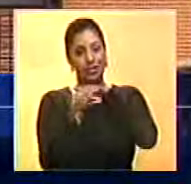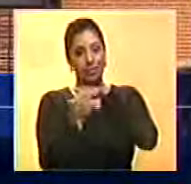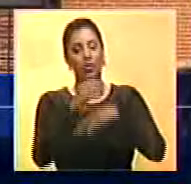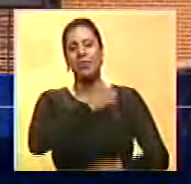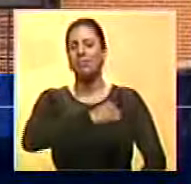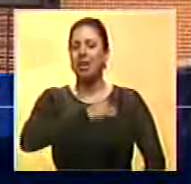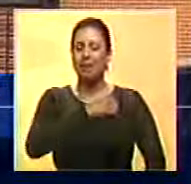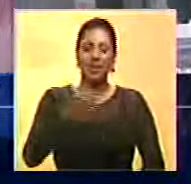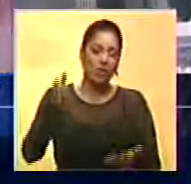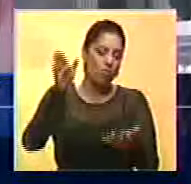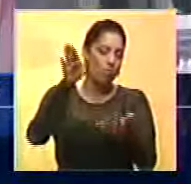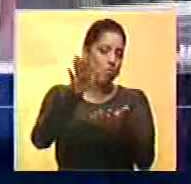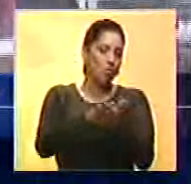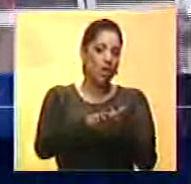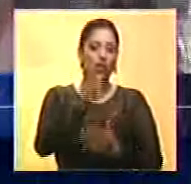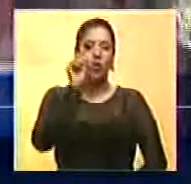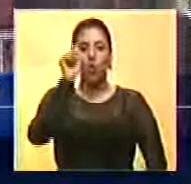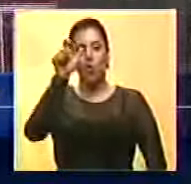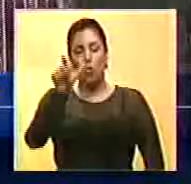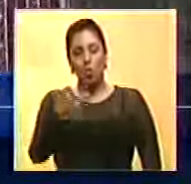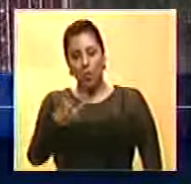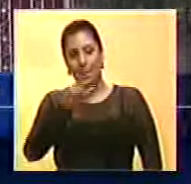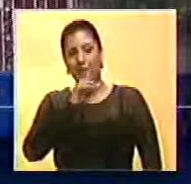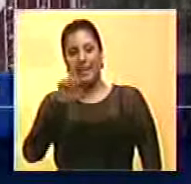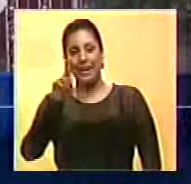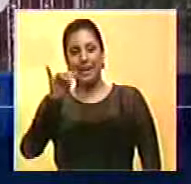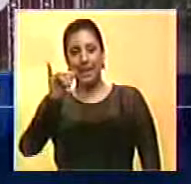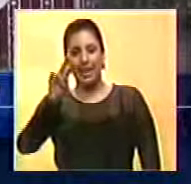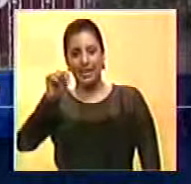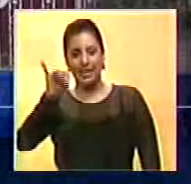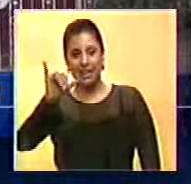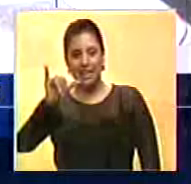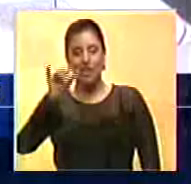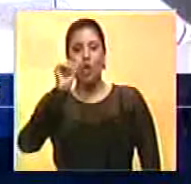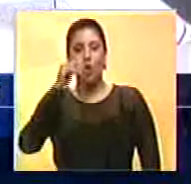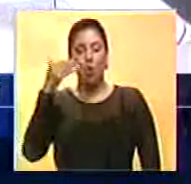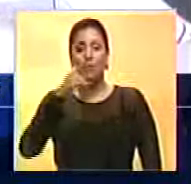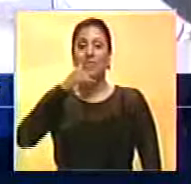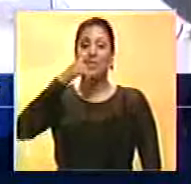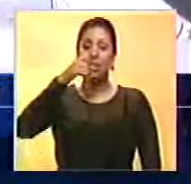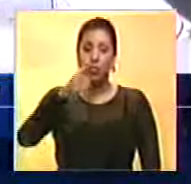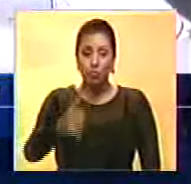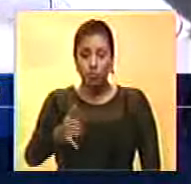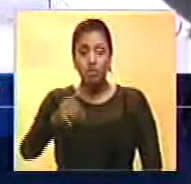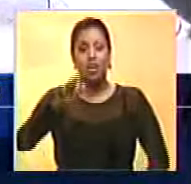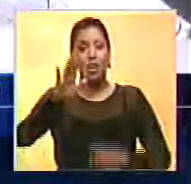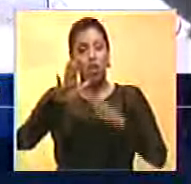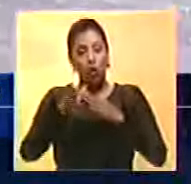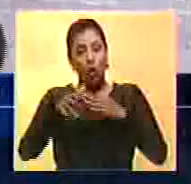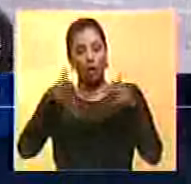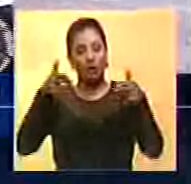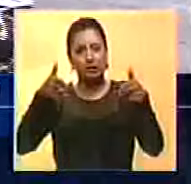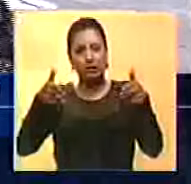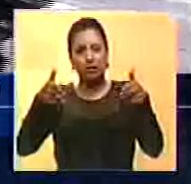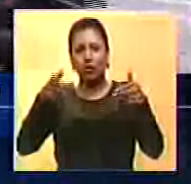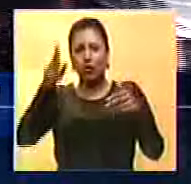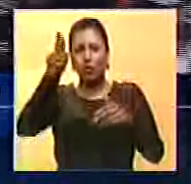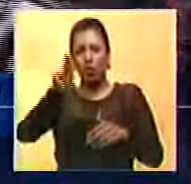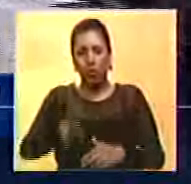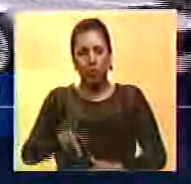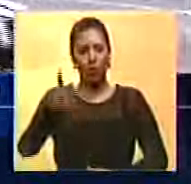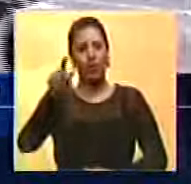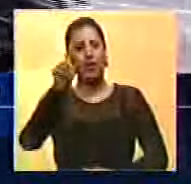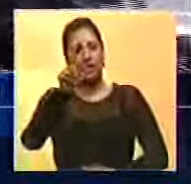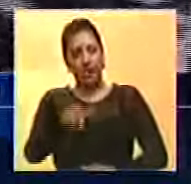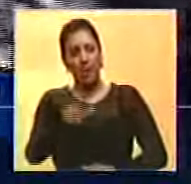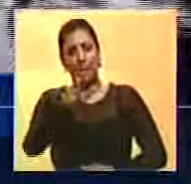Lamentaron la muerte de Reni Xavier Teixeira Rodríguez. Les denuncian que los robos a mano armada a transeúntes